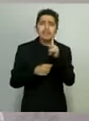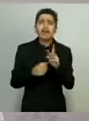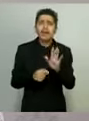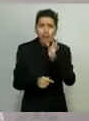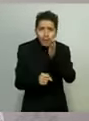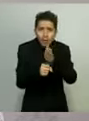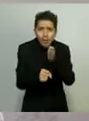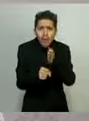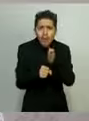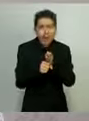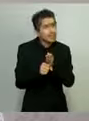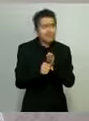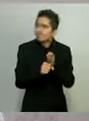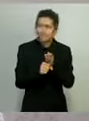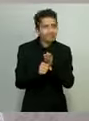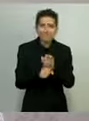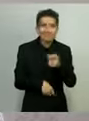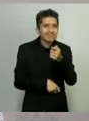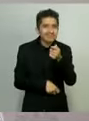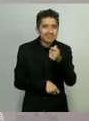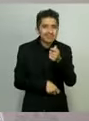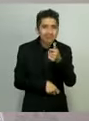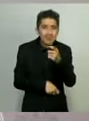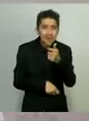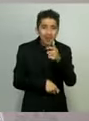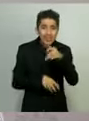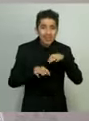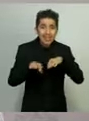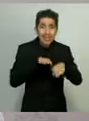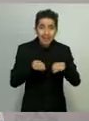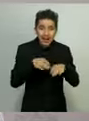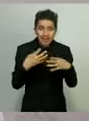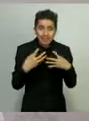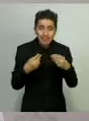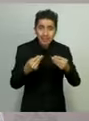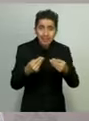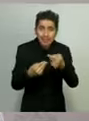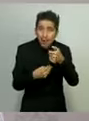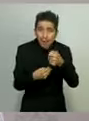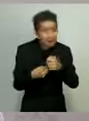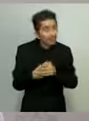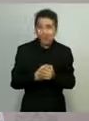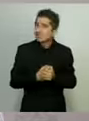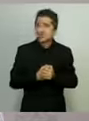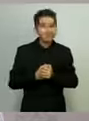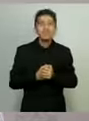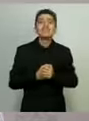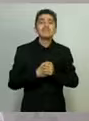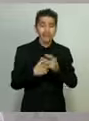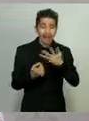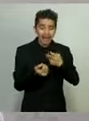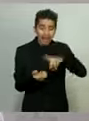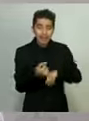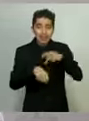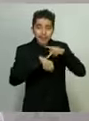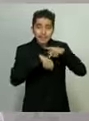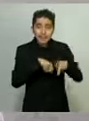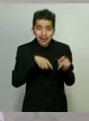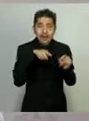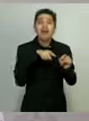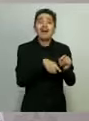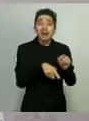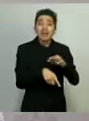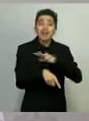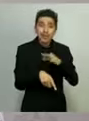hoy ya no son pocos los trabajadores contagiados. Los que están en riesgo de perder su vida,